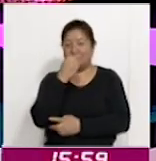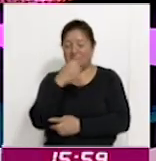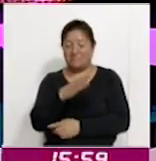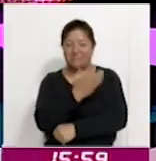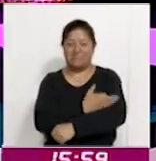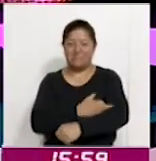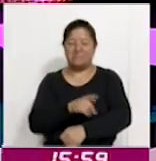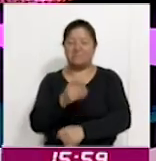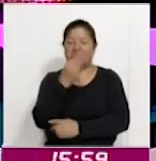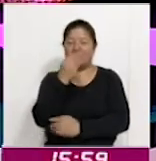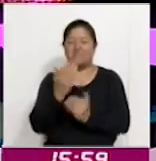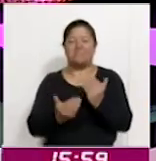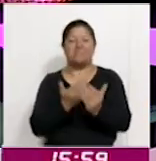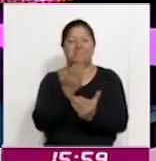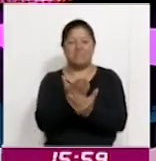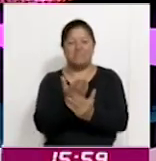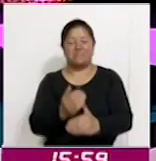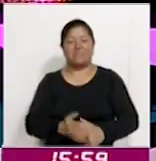y que tenga buen provecho.